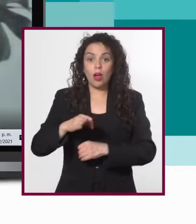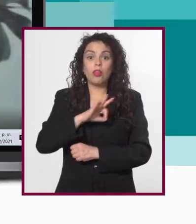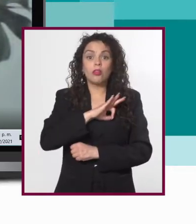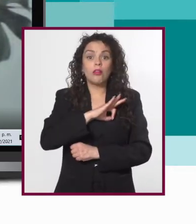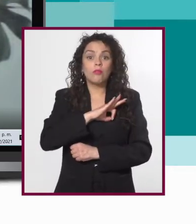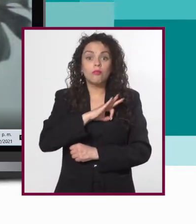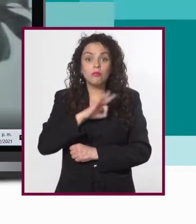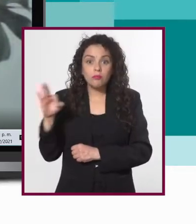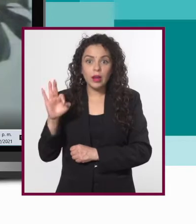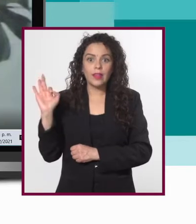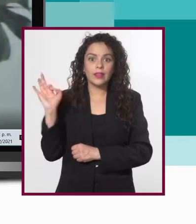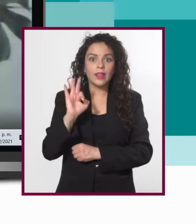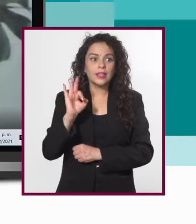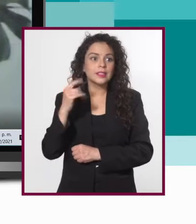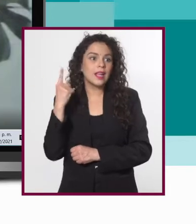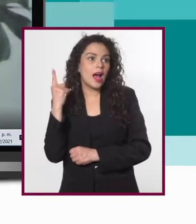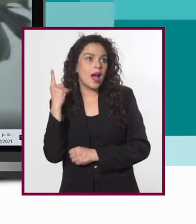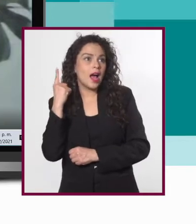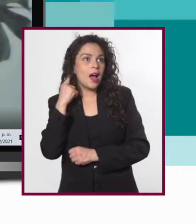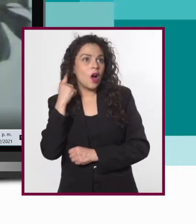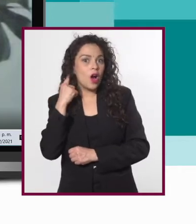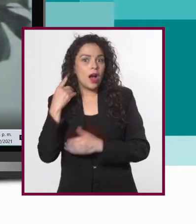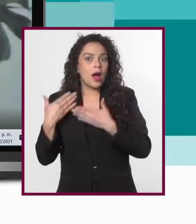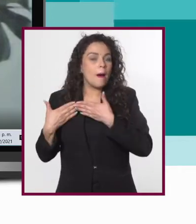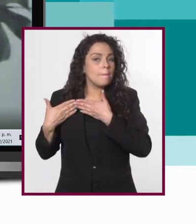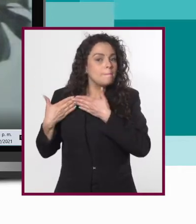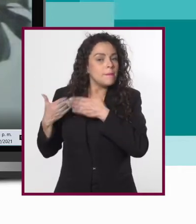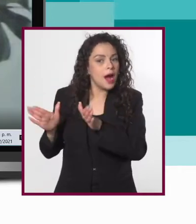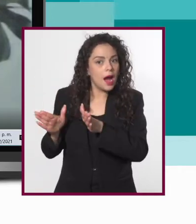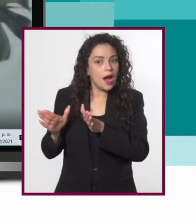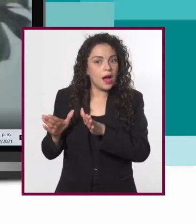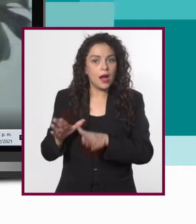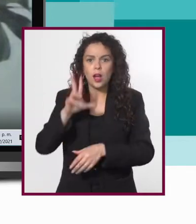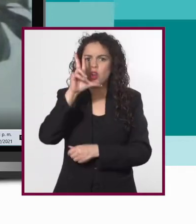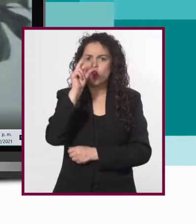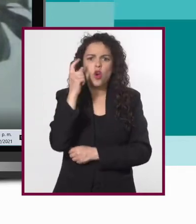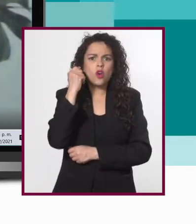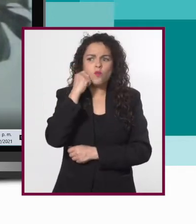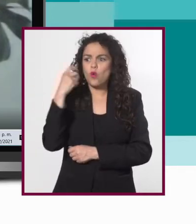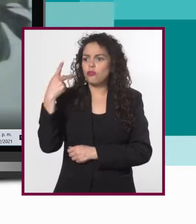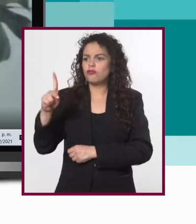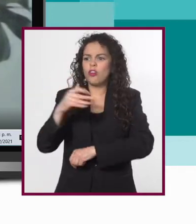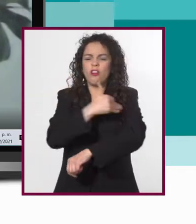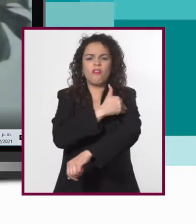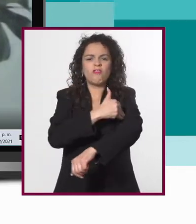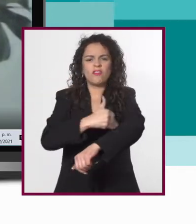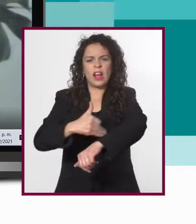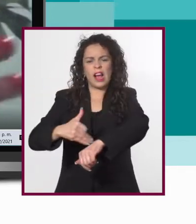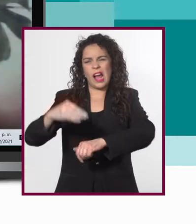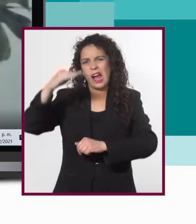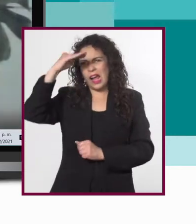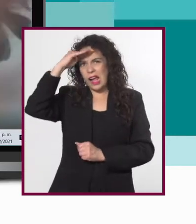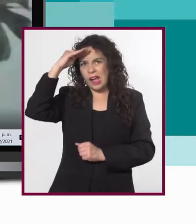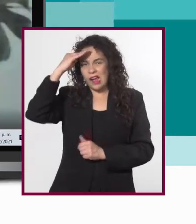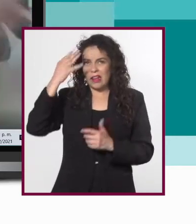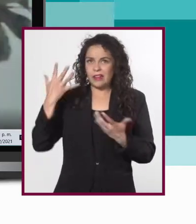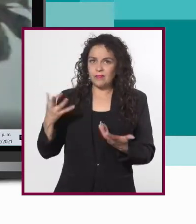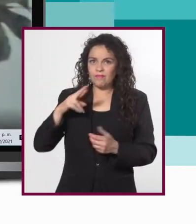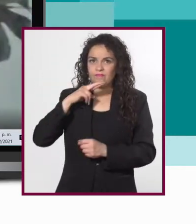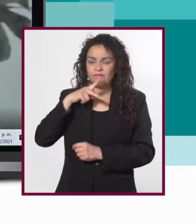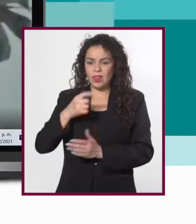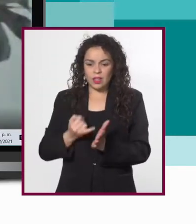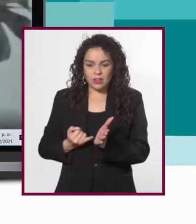puedan tener esta posibilidad de oír. No importa si en la familia eligen que